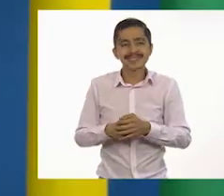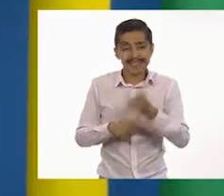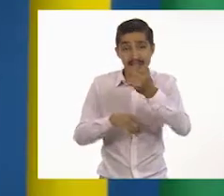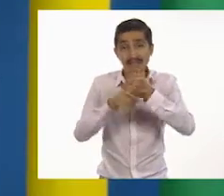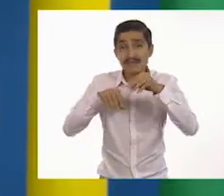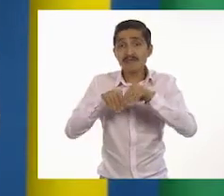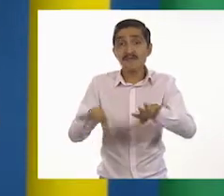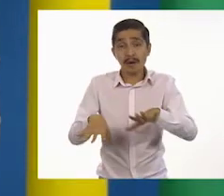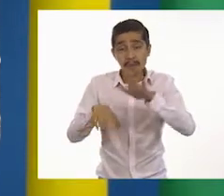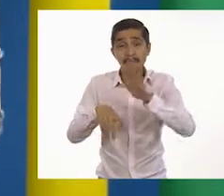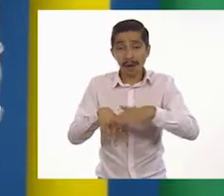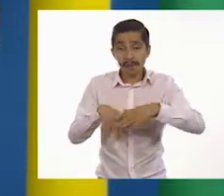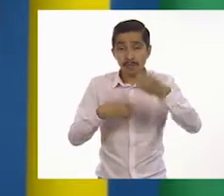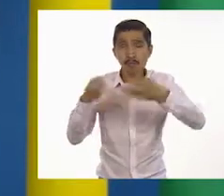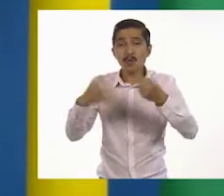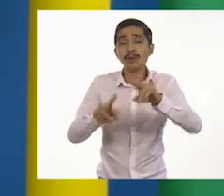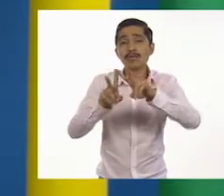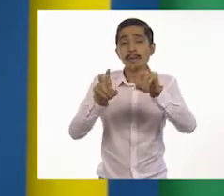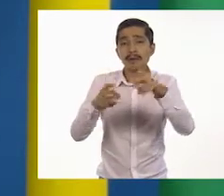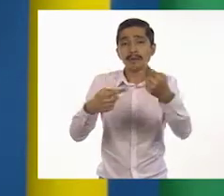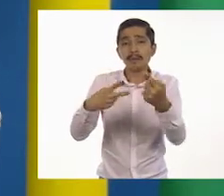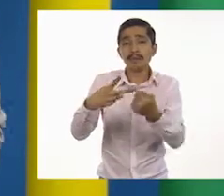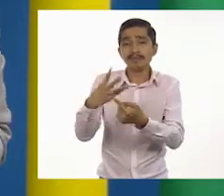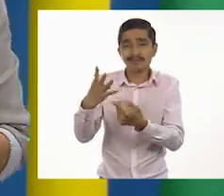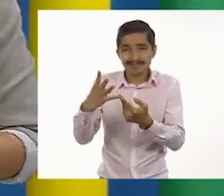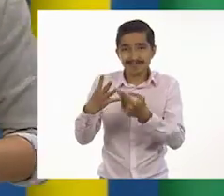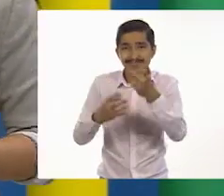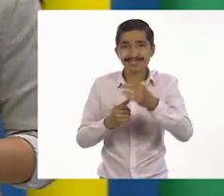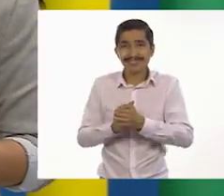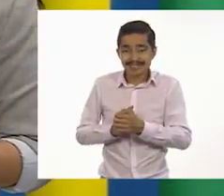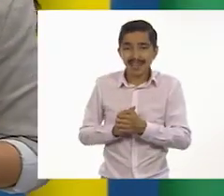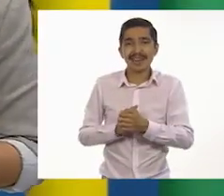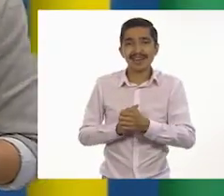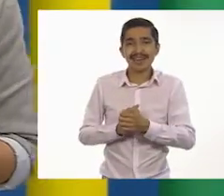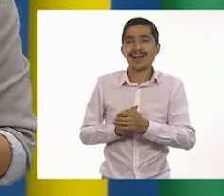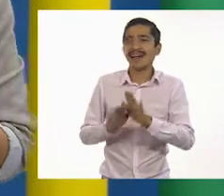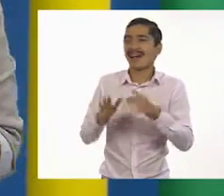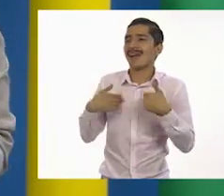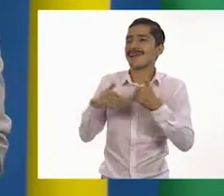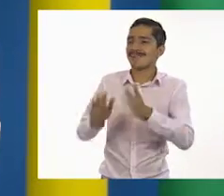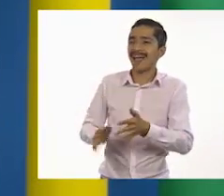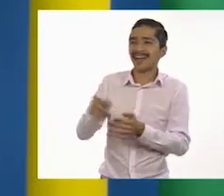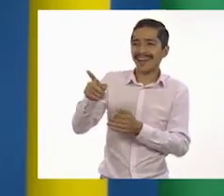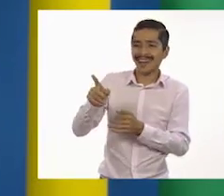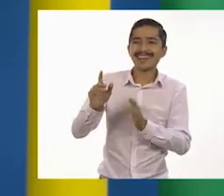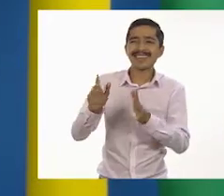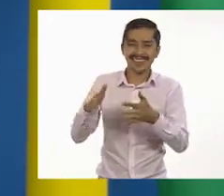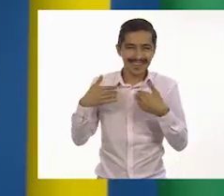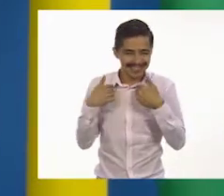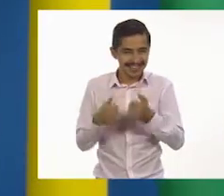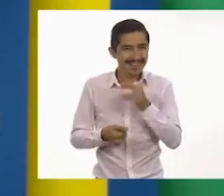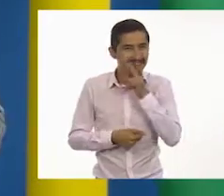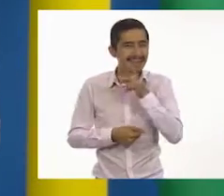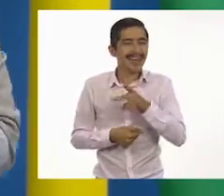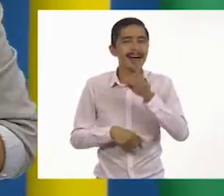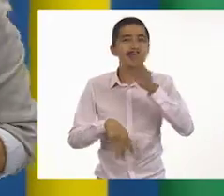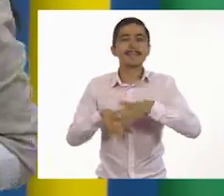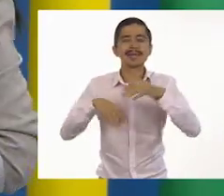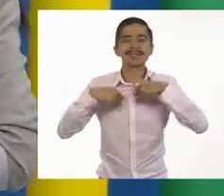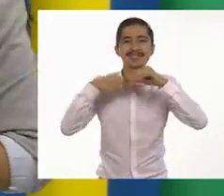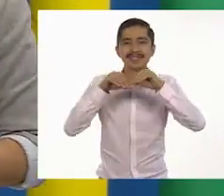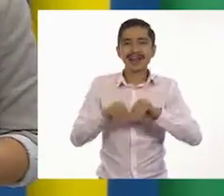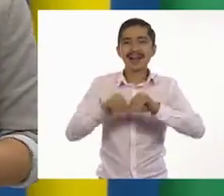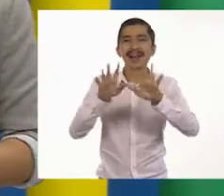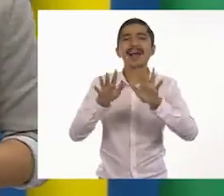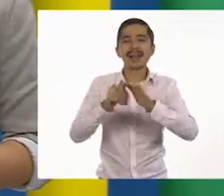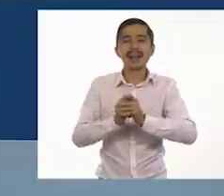información de cada tema que vamos tratando. Sí, Ale. Ya entendiste mejor. Sí, ya creo que ya me quedó mucho más claro.